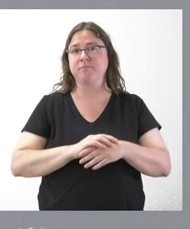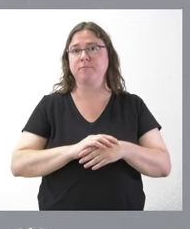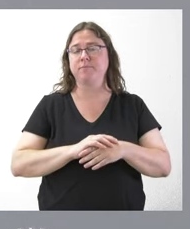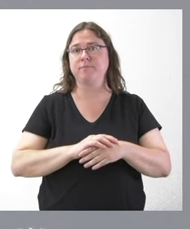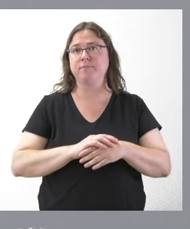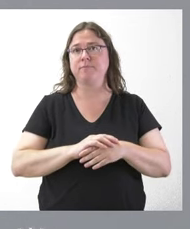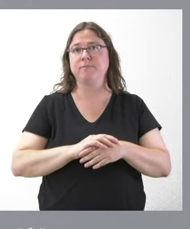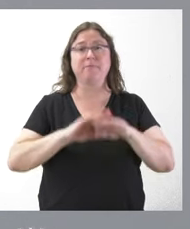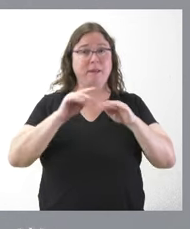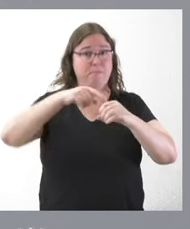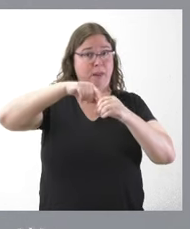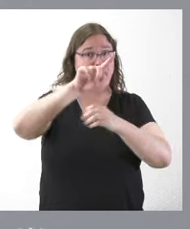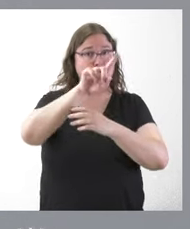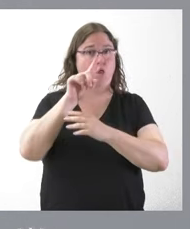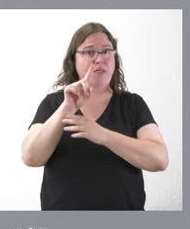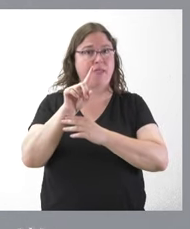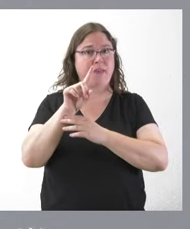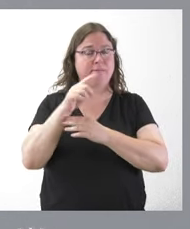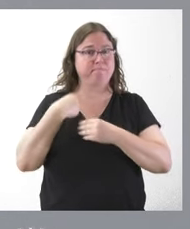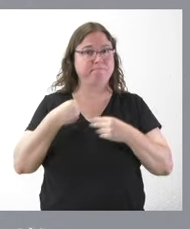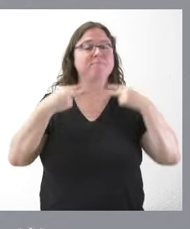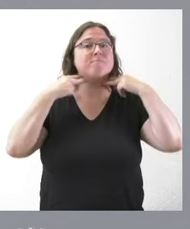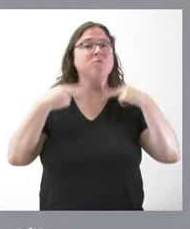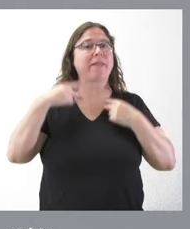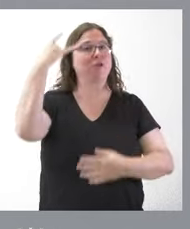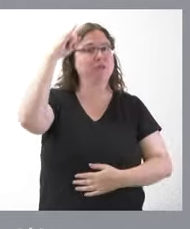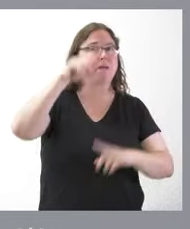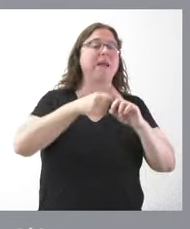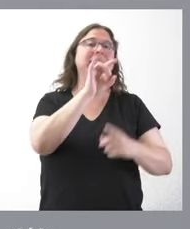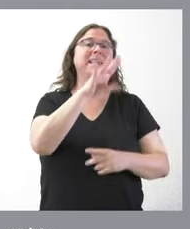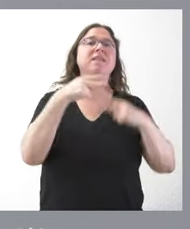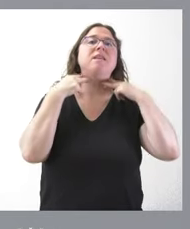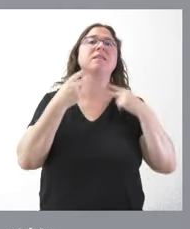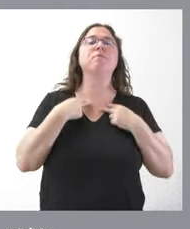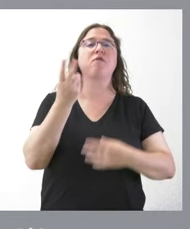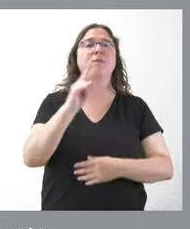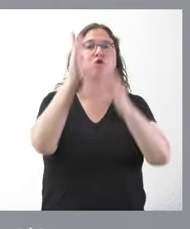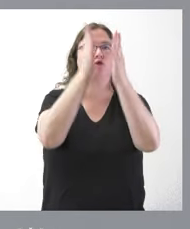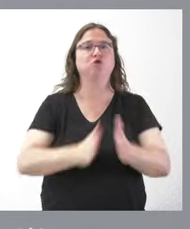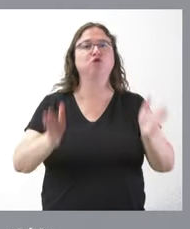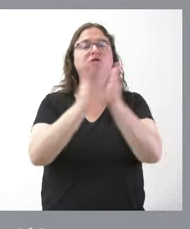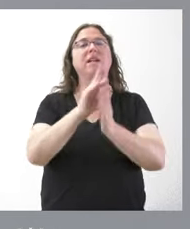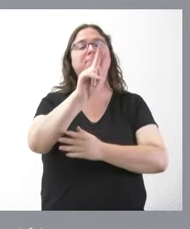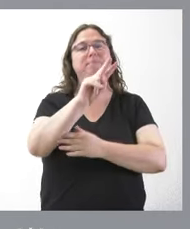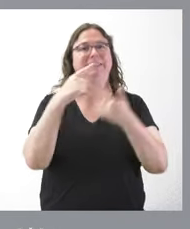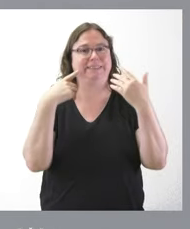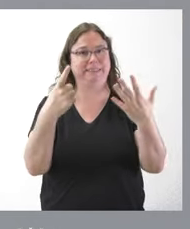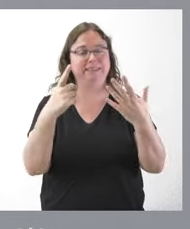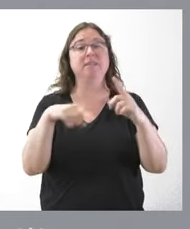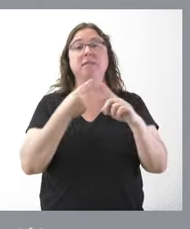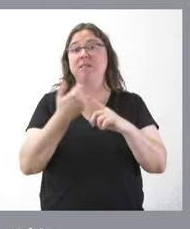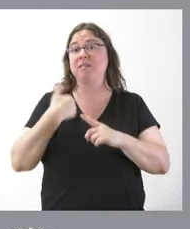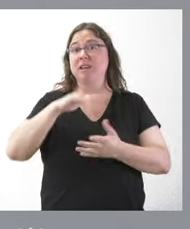plazas de la Diputación de Salamanca y las quince de la Diputación de Valladolid, suman 26, que unidas a las que ya tenemos